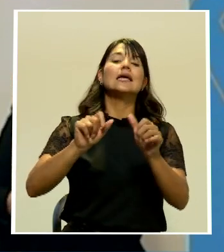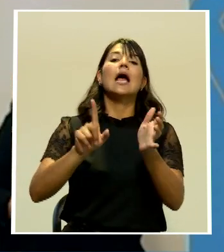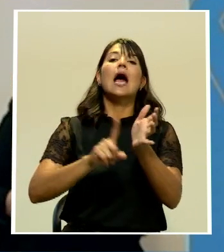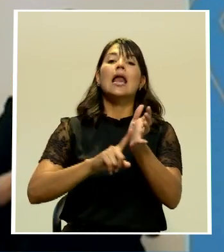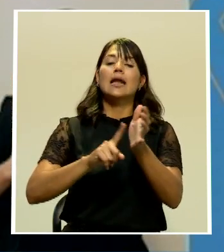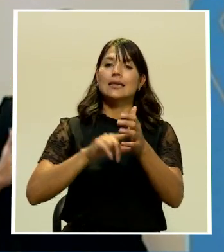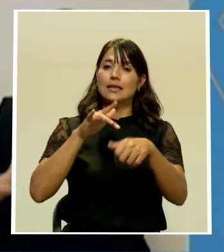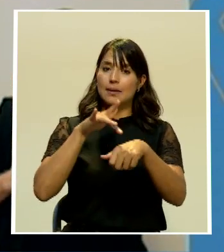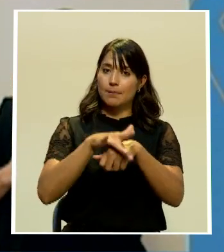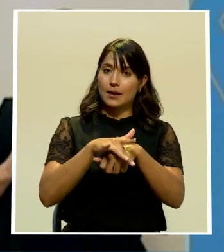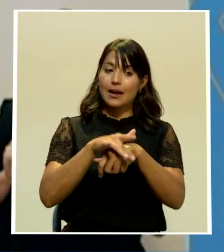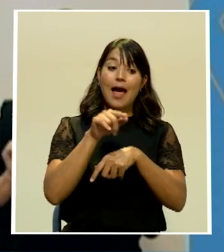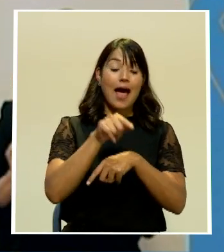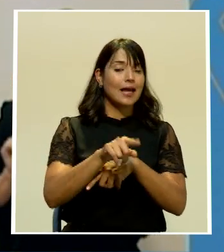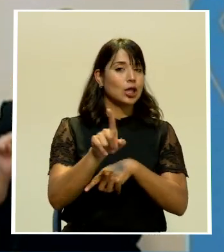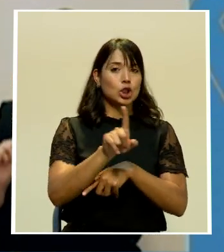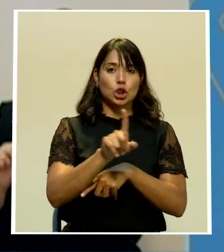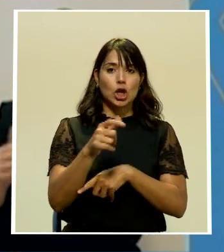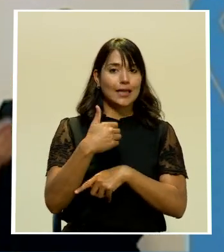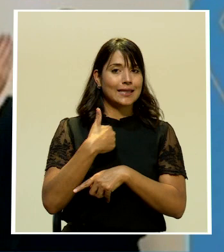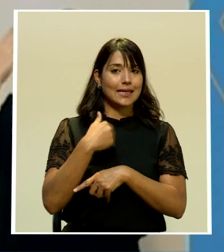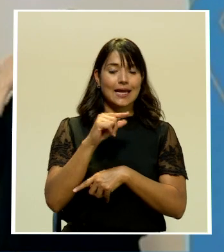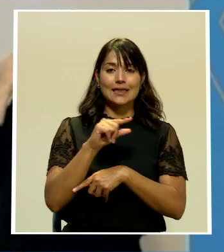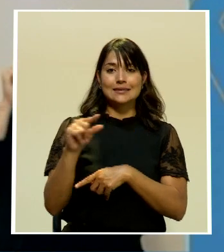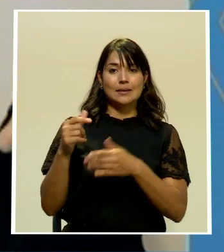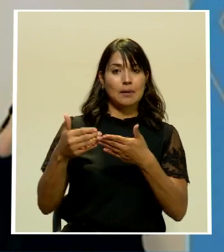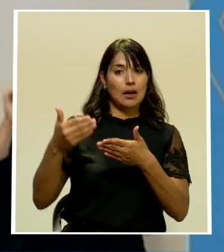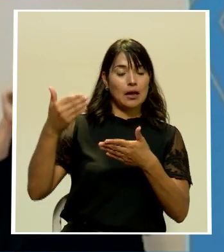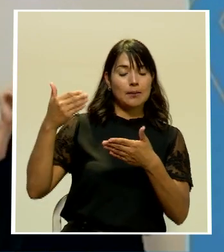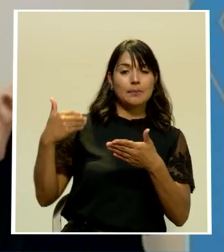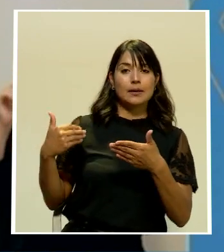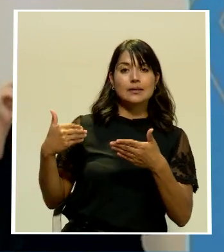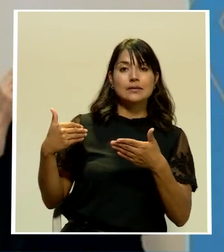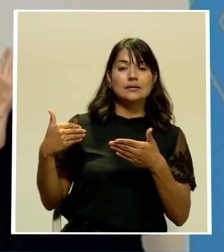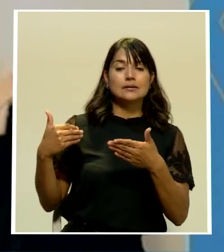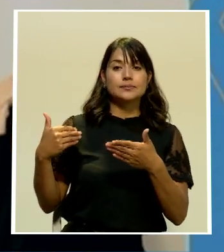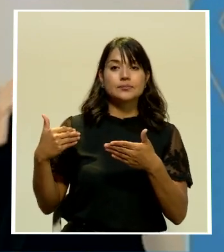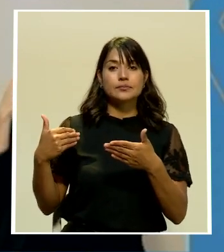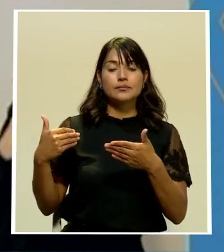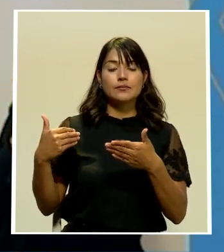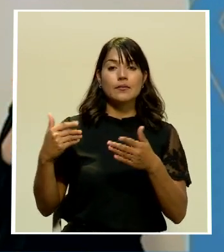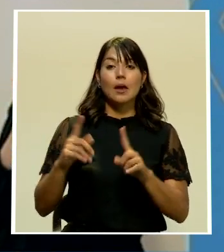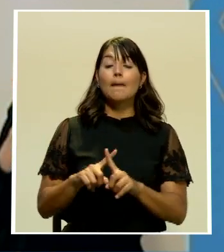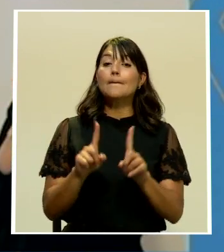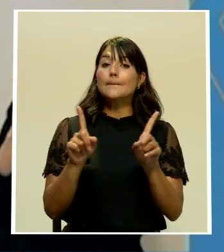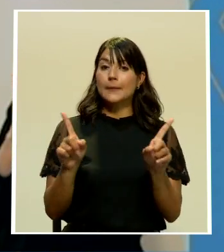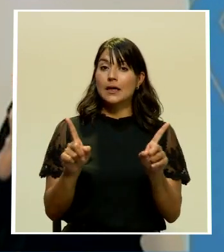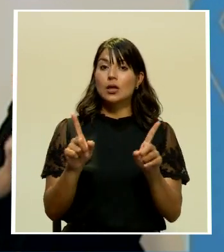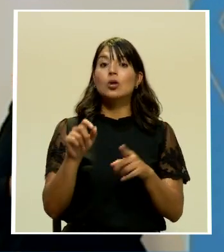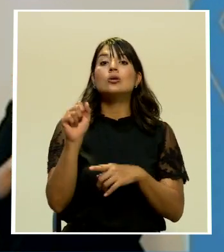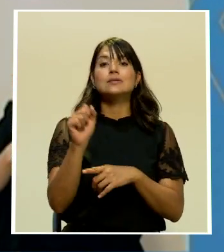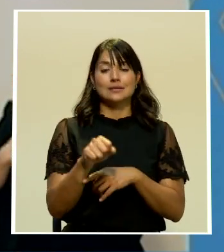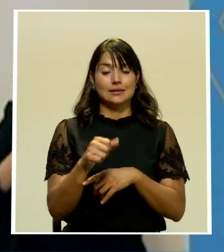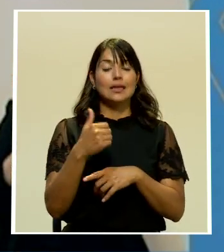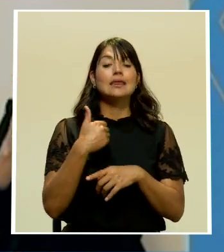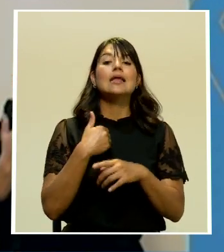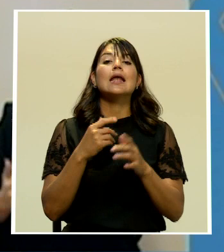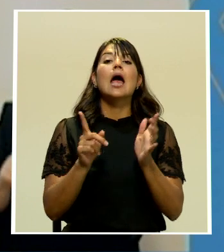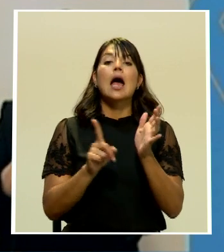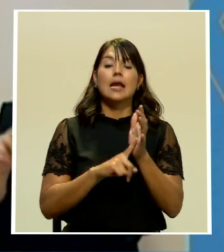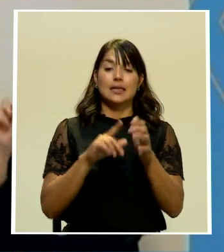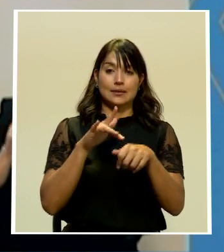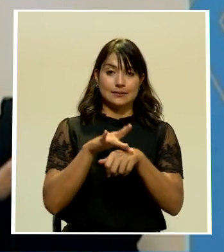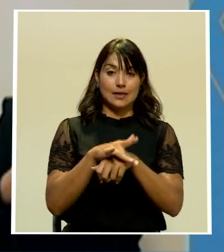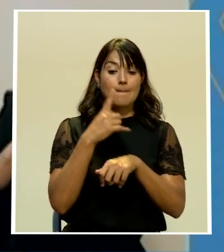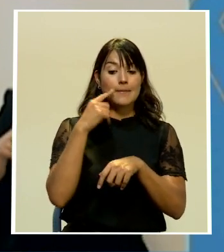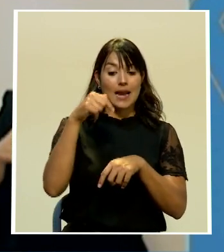sindrómica no la tenía en la semana epidemiológica que recién termina pero si lo tiene para esta semana